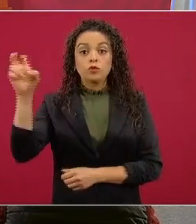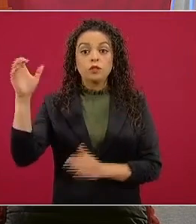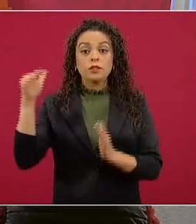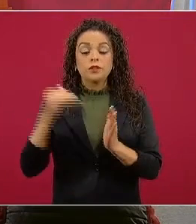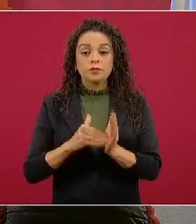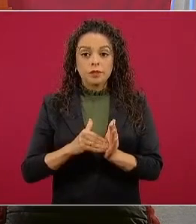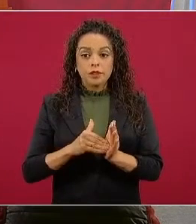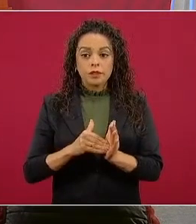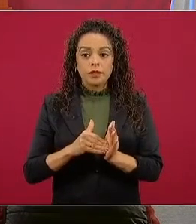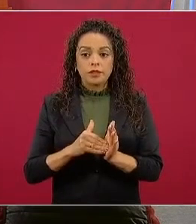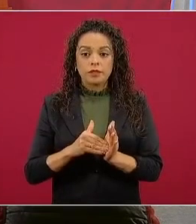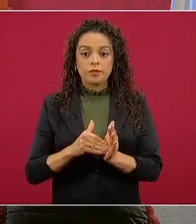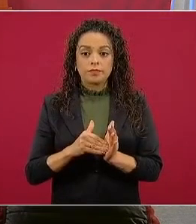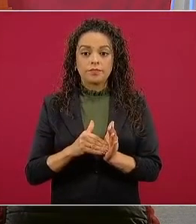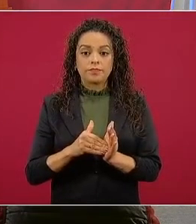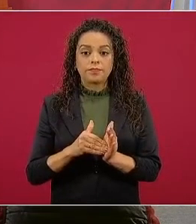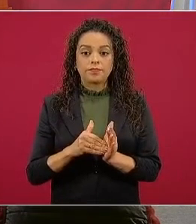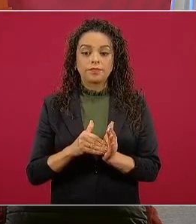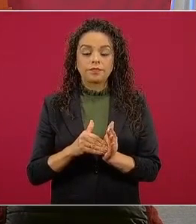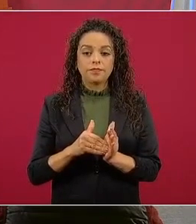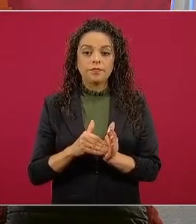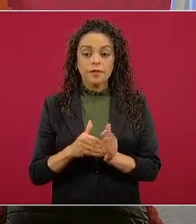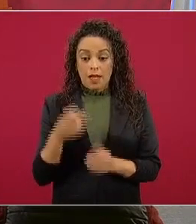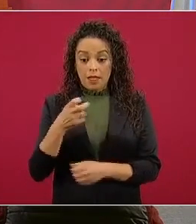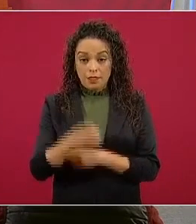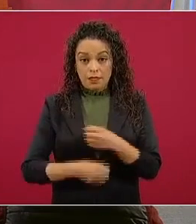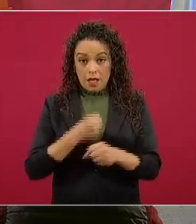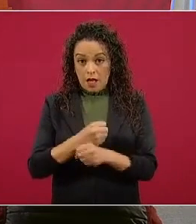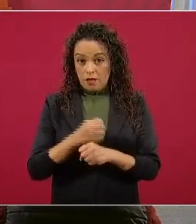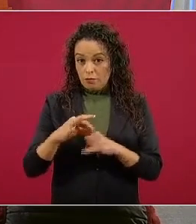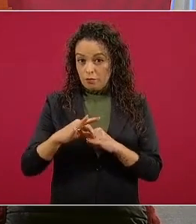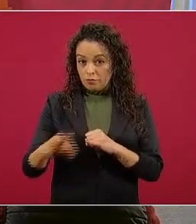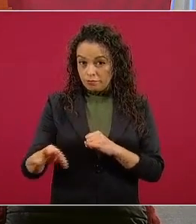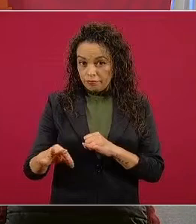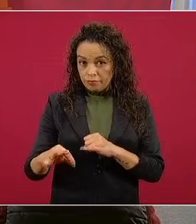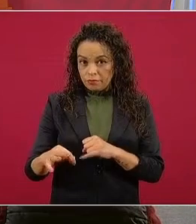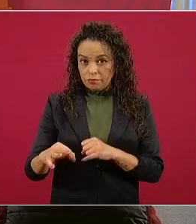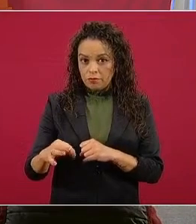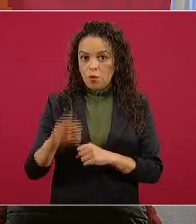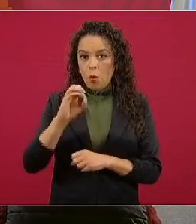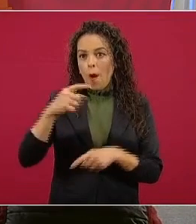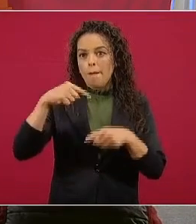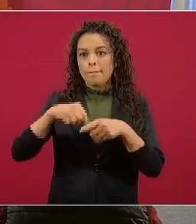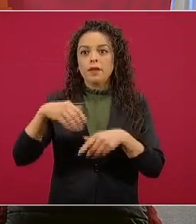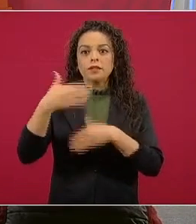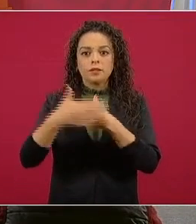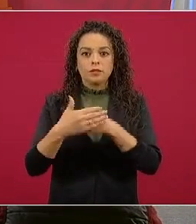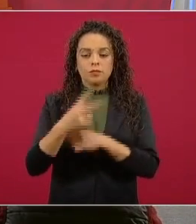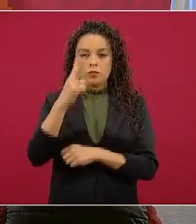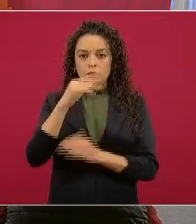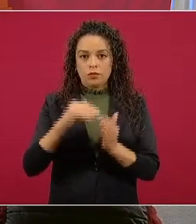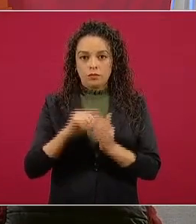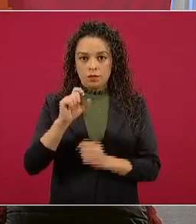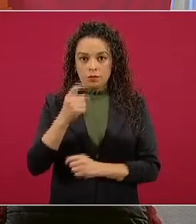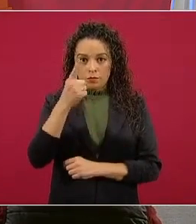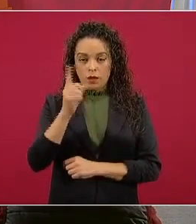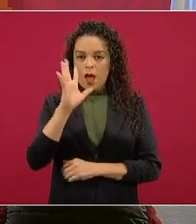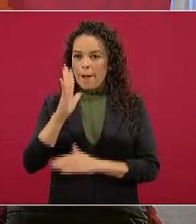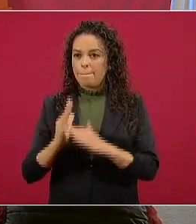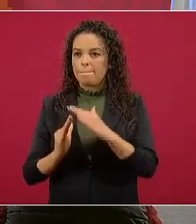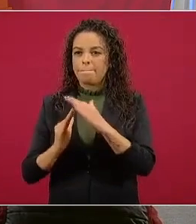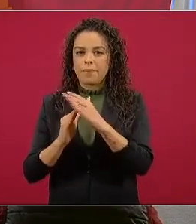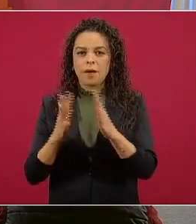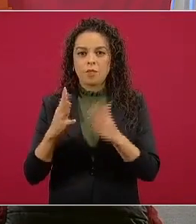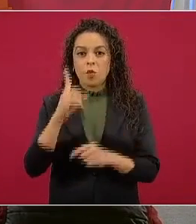pero ya a finales de este año, principios del otro, llegamos al millón de